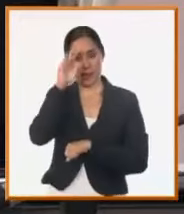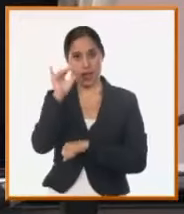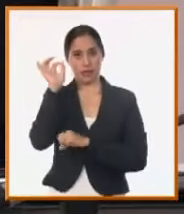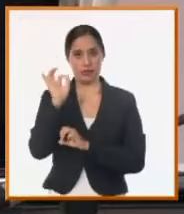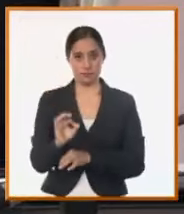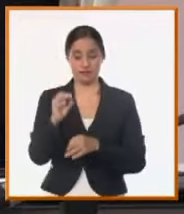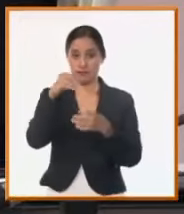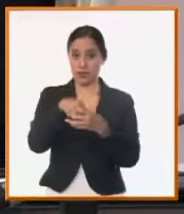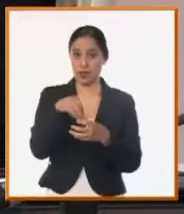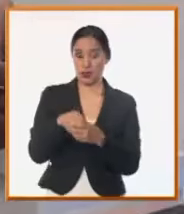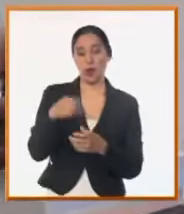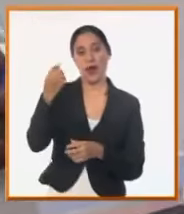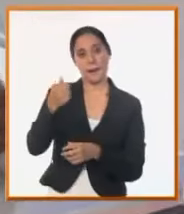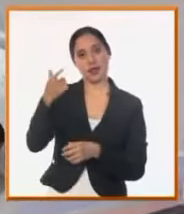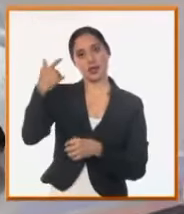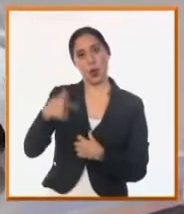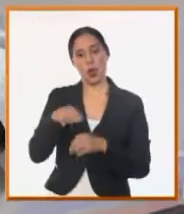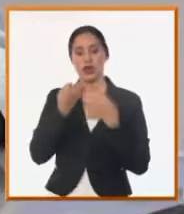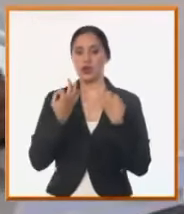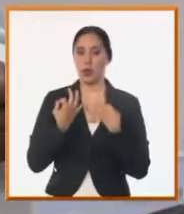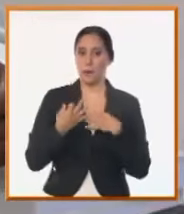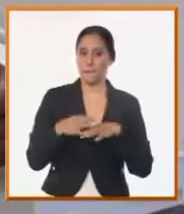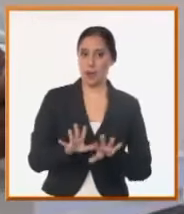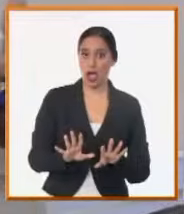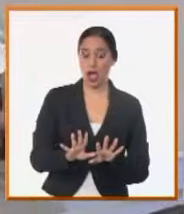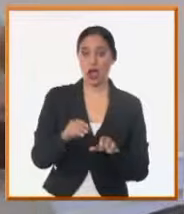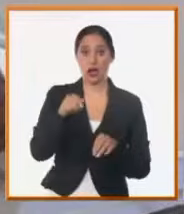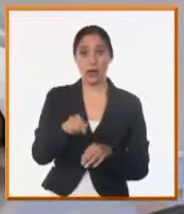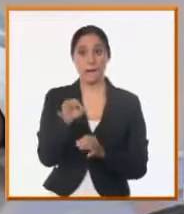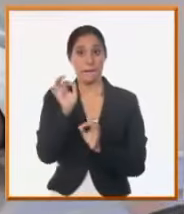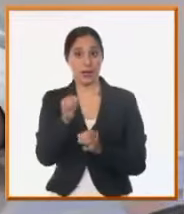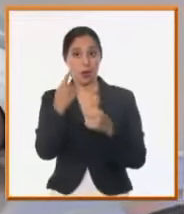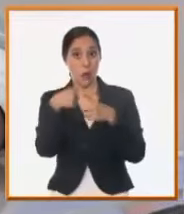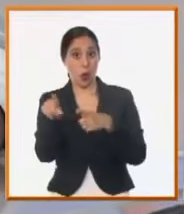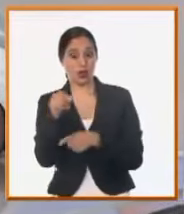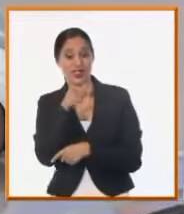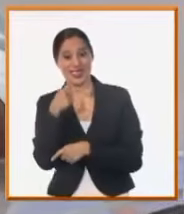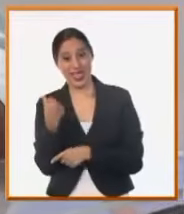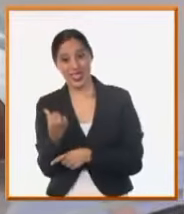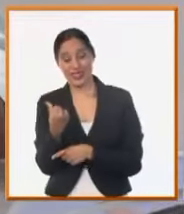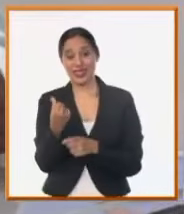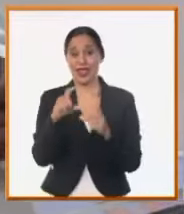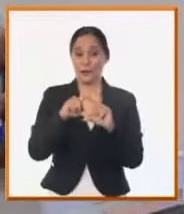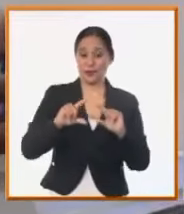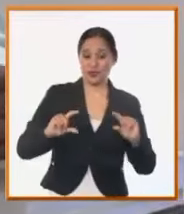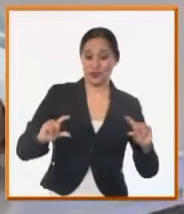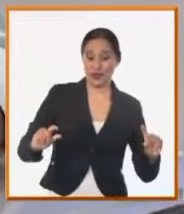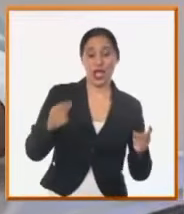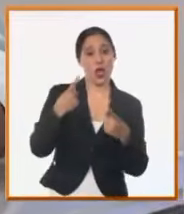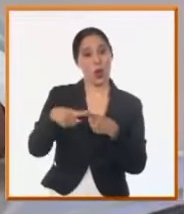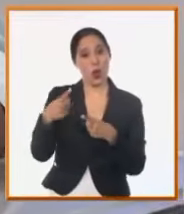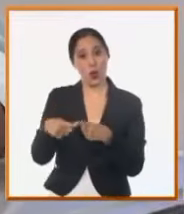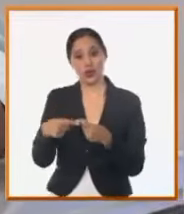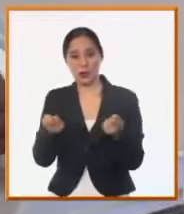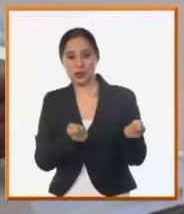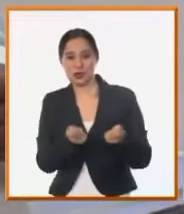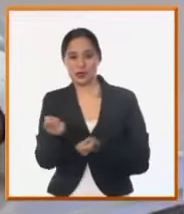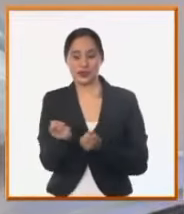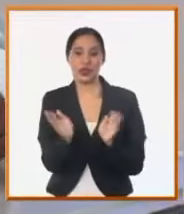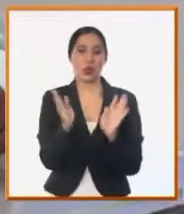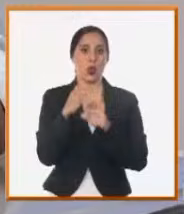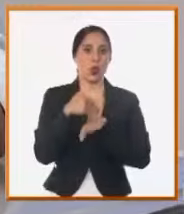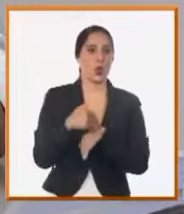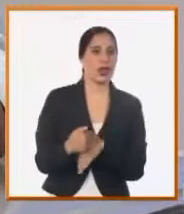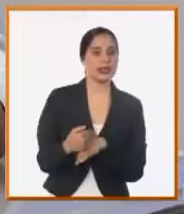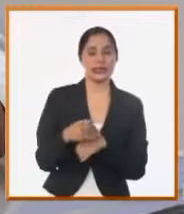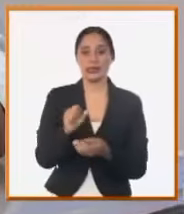el precio normal de los neumáticos las baterías los propios aceites las mangueras parte y pieza de esos carros encarece de servicio y